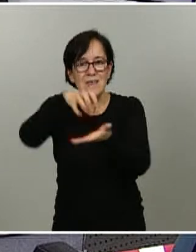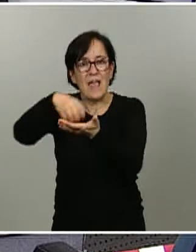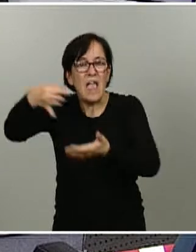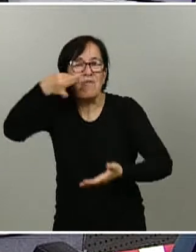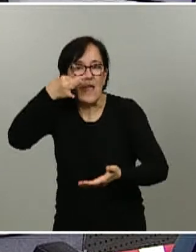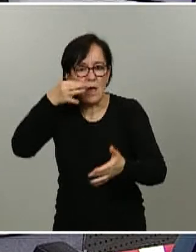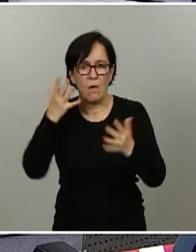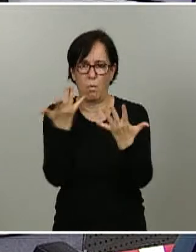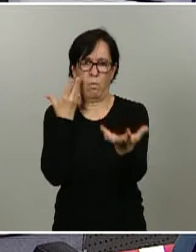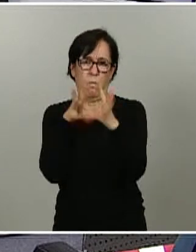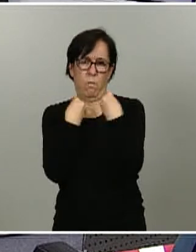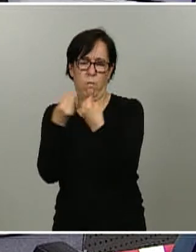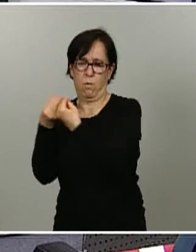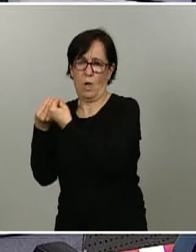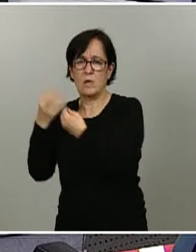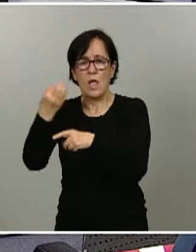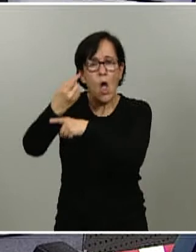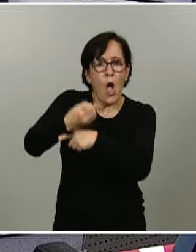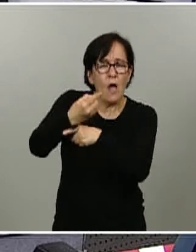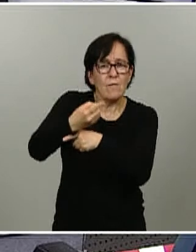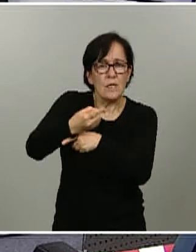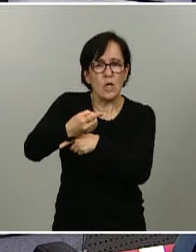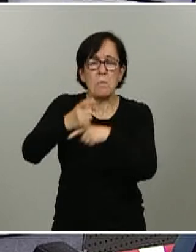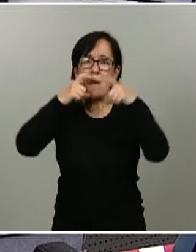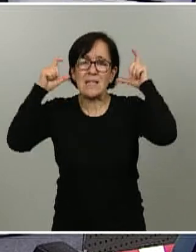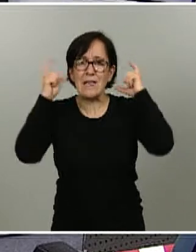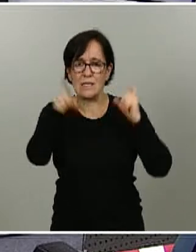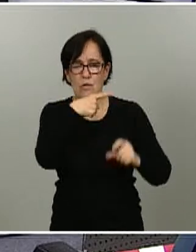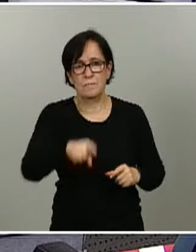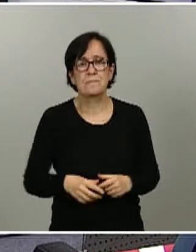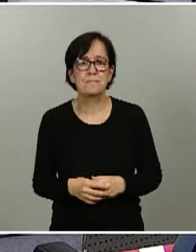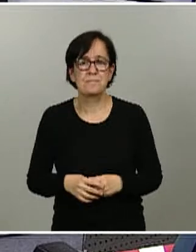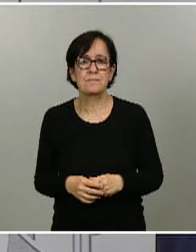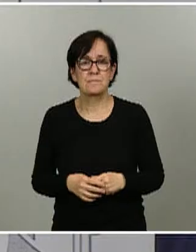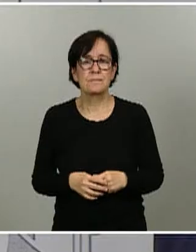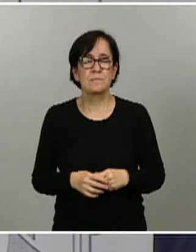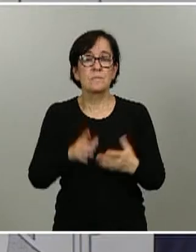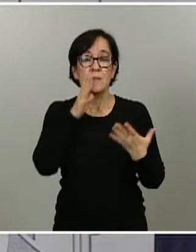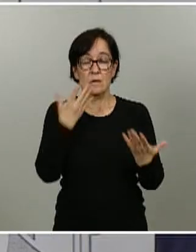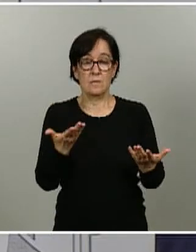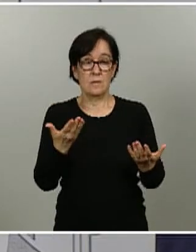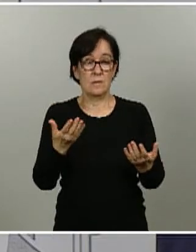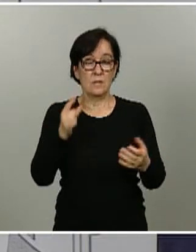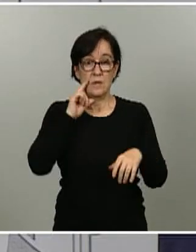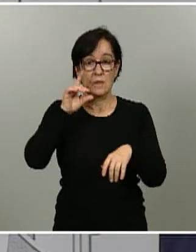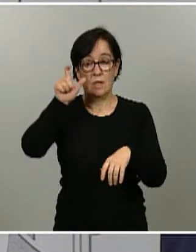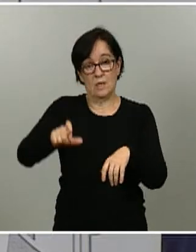obligatoriedad o no al final con las mascarillas gracias la doctora yo quiero responder a la primera pregunta y la de las residencias yo